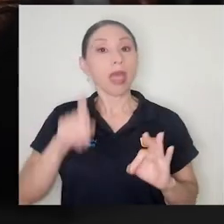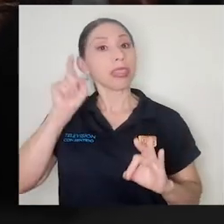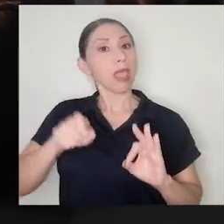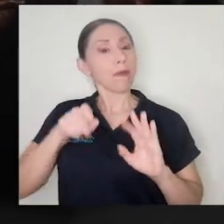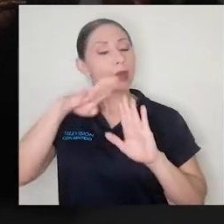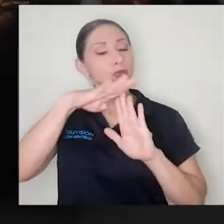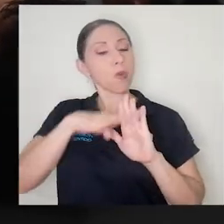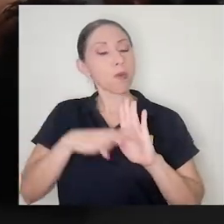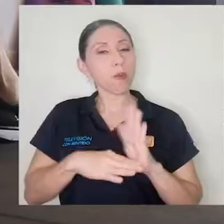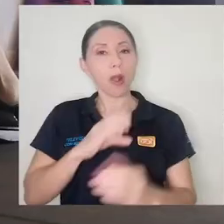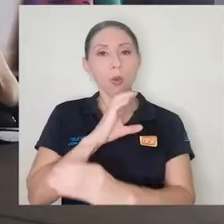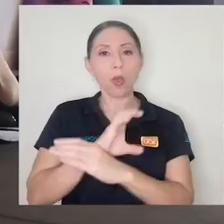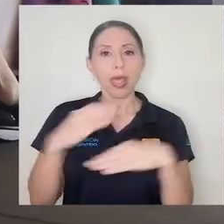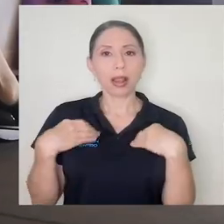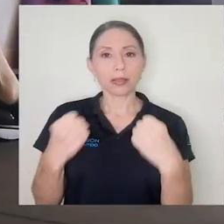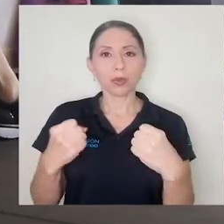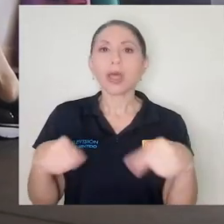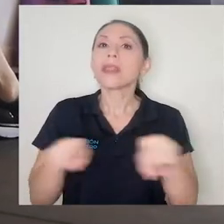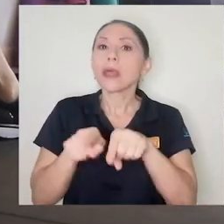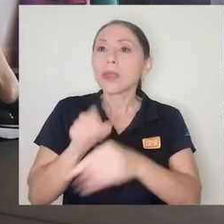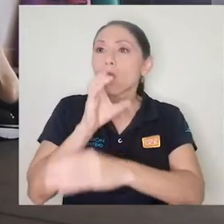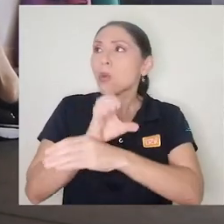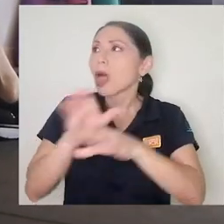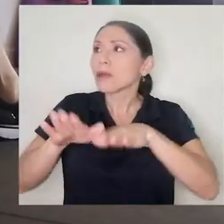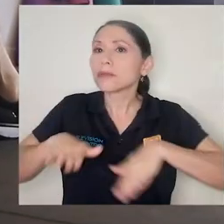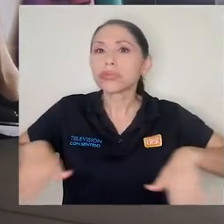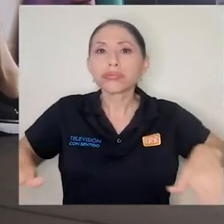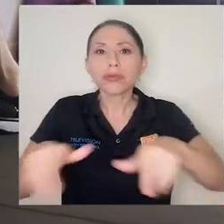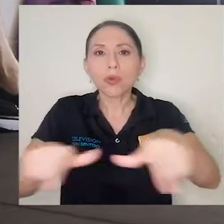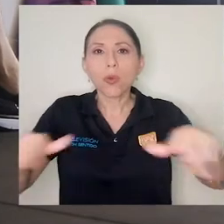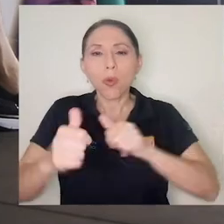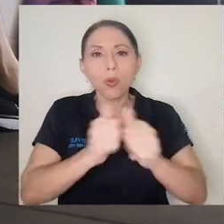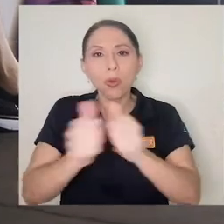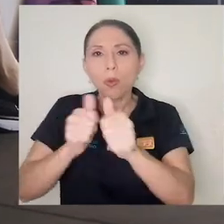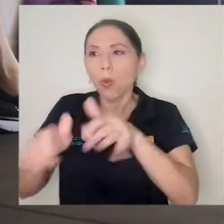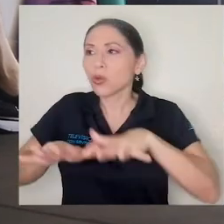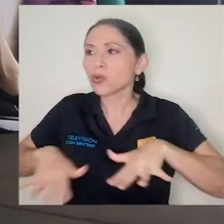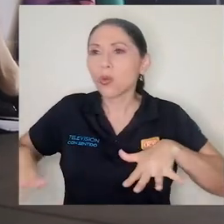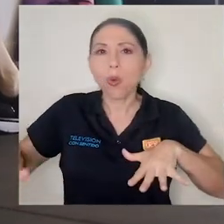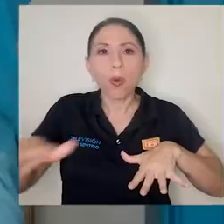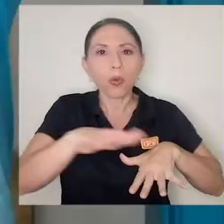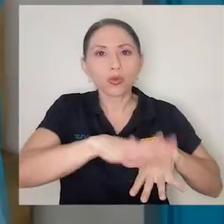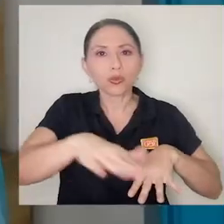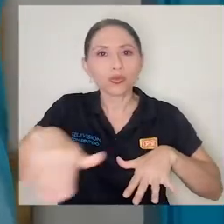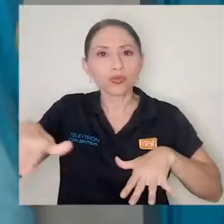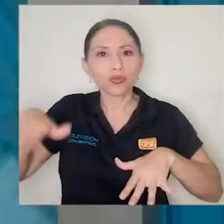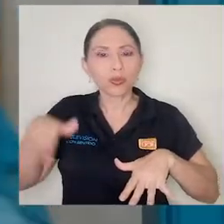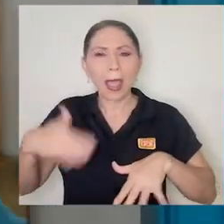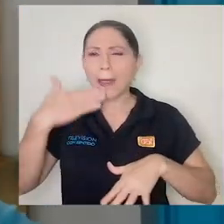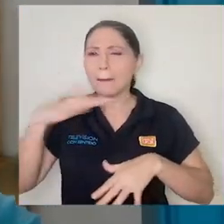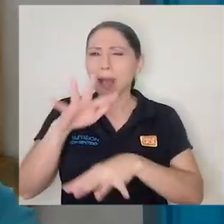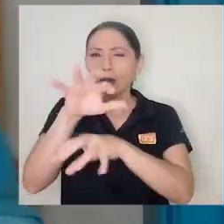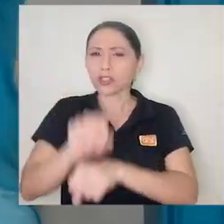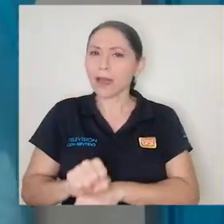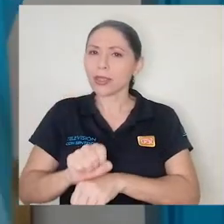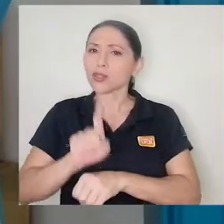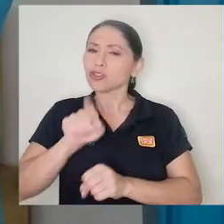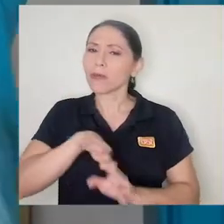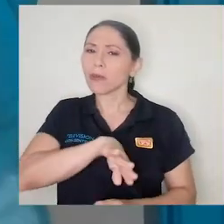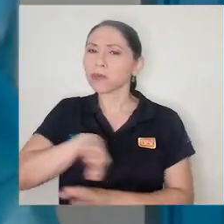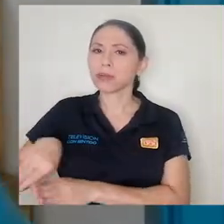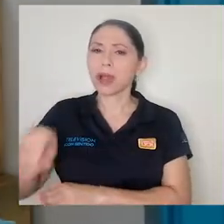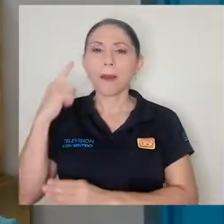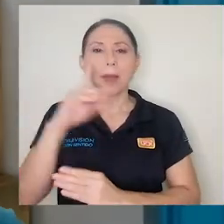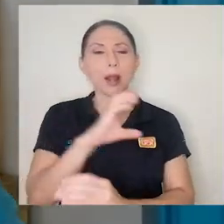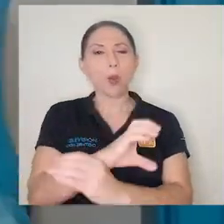para cuidar la salud, es importante cuidar las instalaciones deportivas que se utilicen y eliminar malos hábitos para